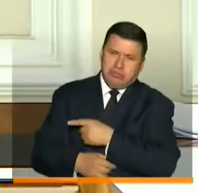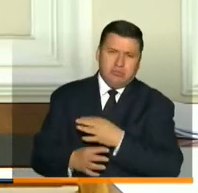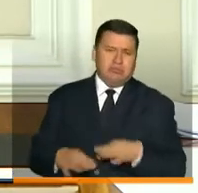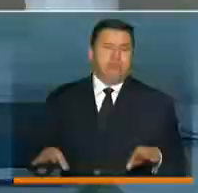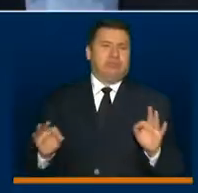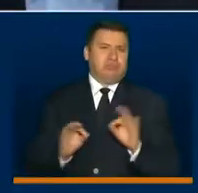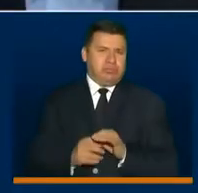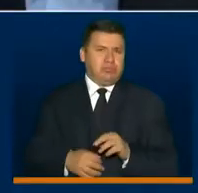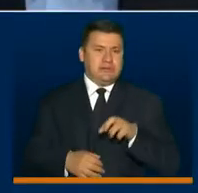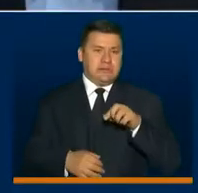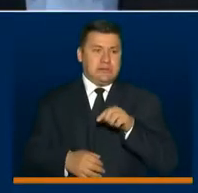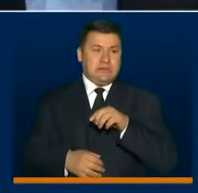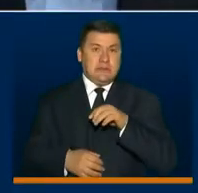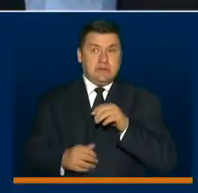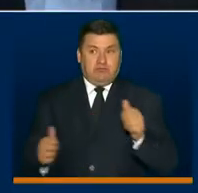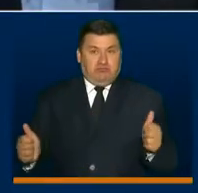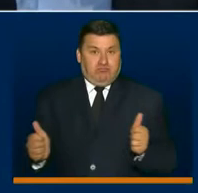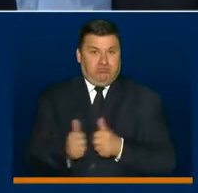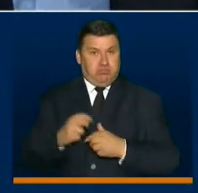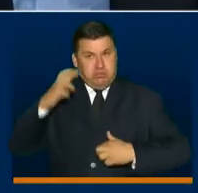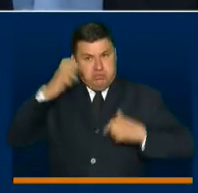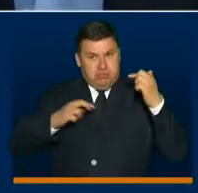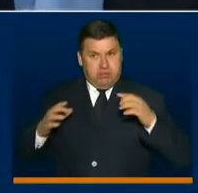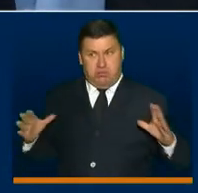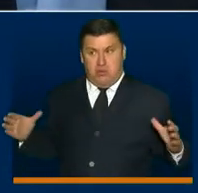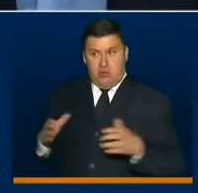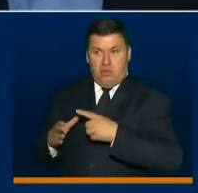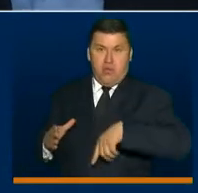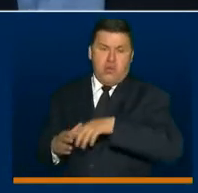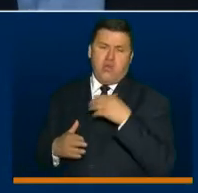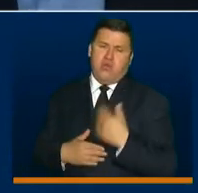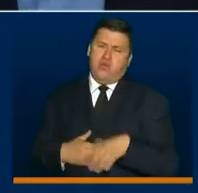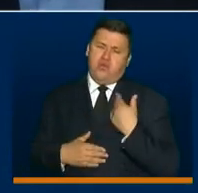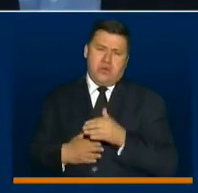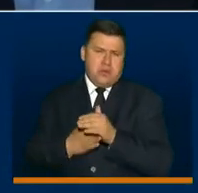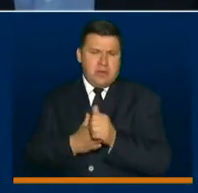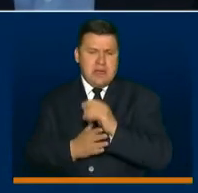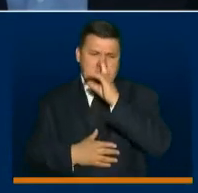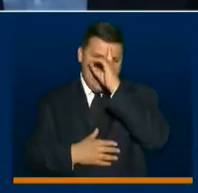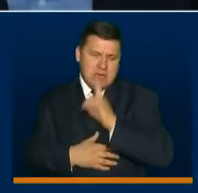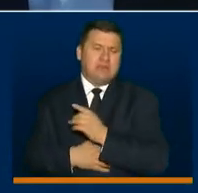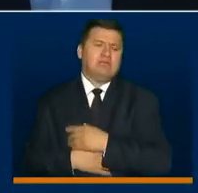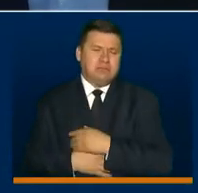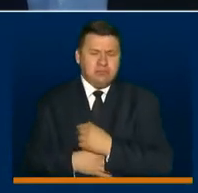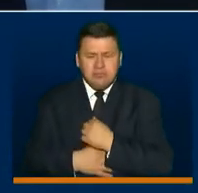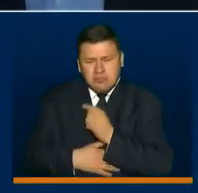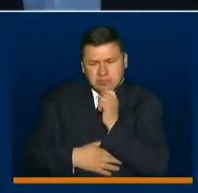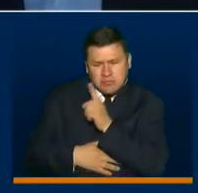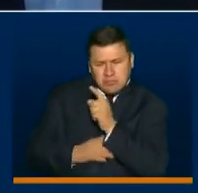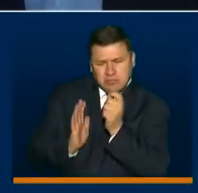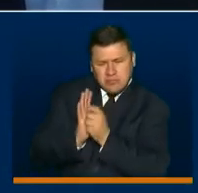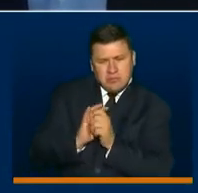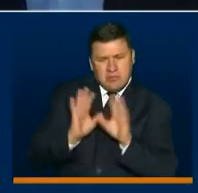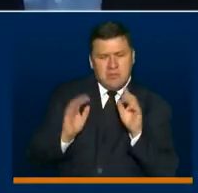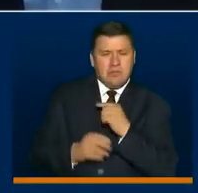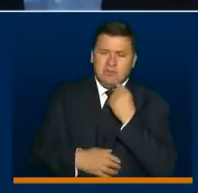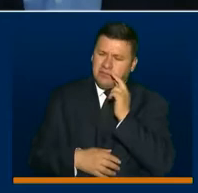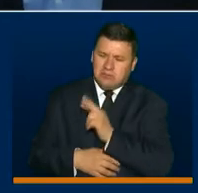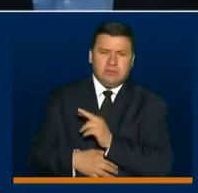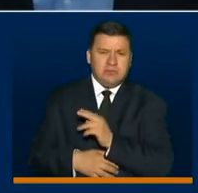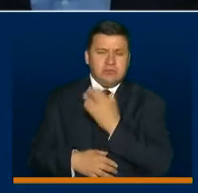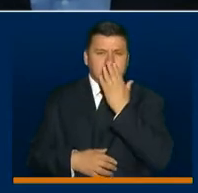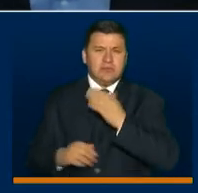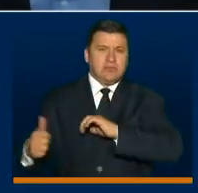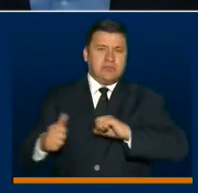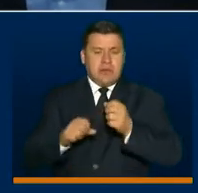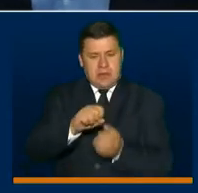parte del panel de expertos que nos ha venido orientando en toda la toma de decisiones. Preguntas muy puntuales de lo que usted ha visto ya del